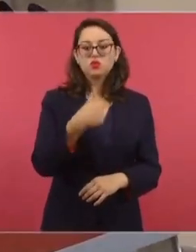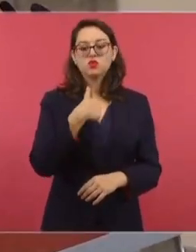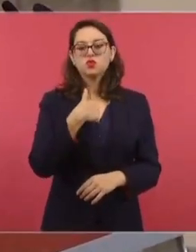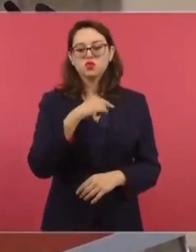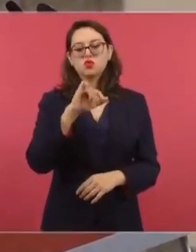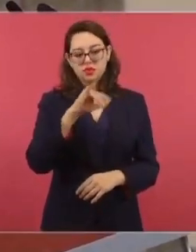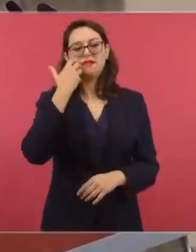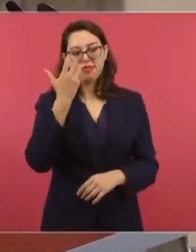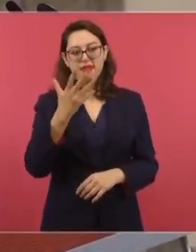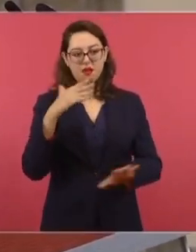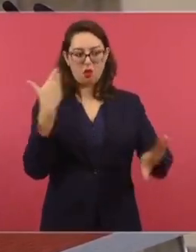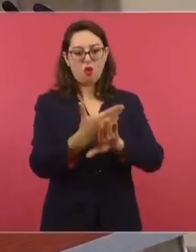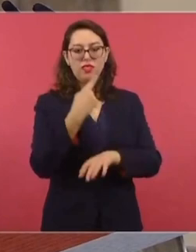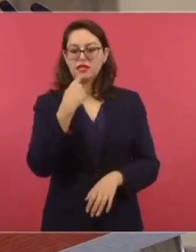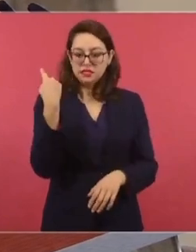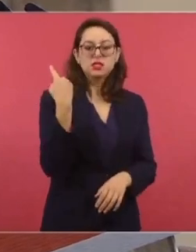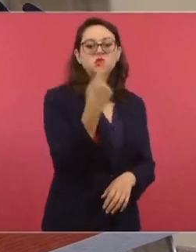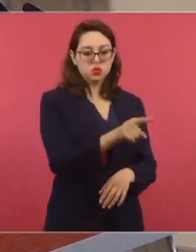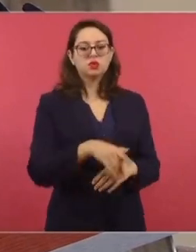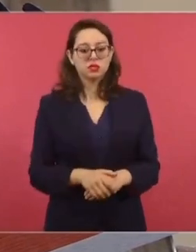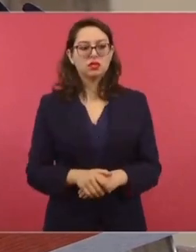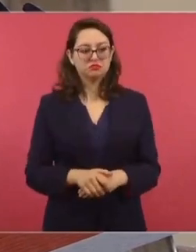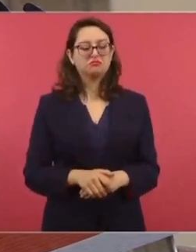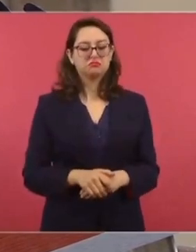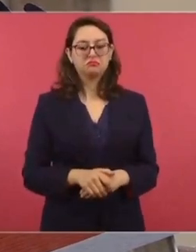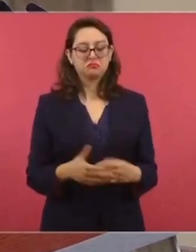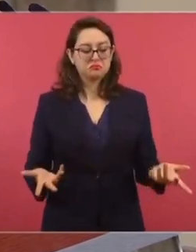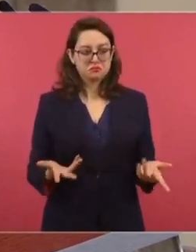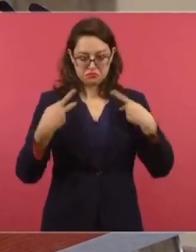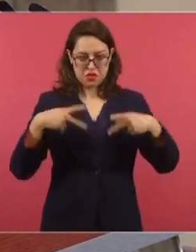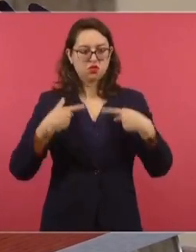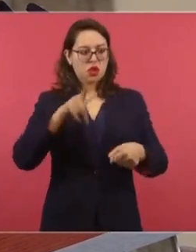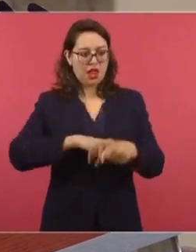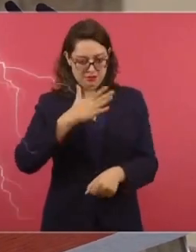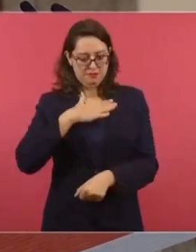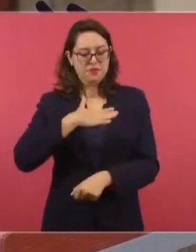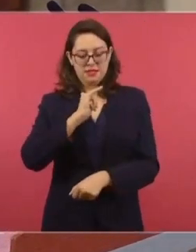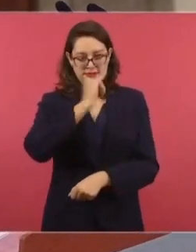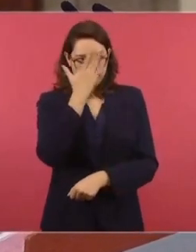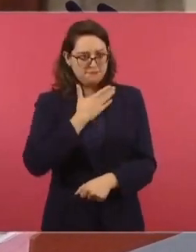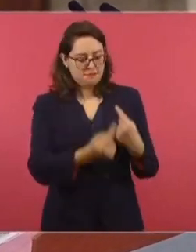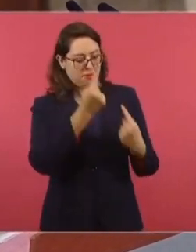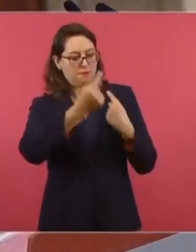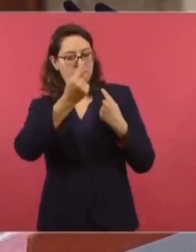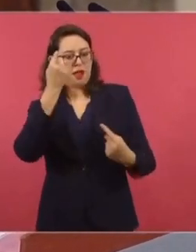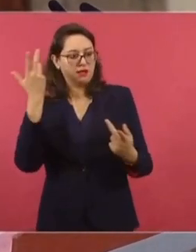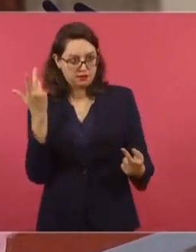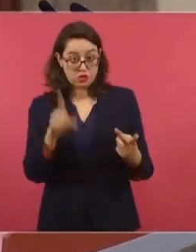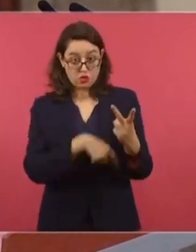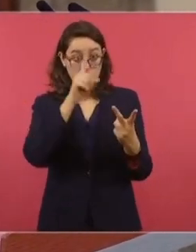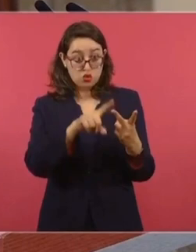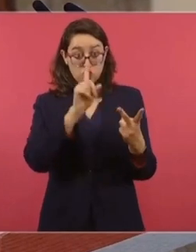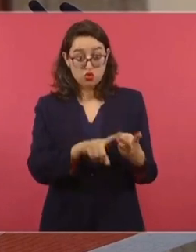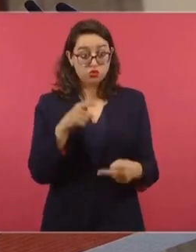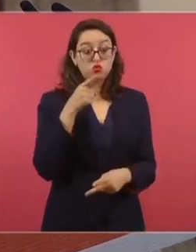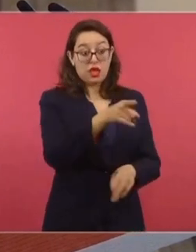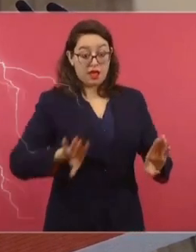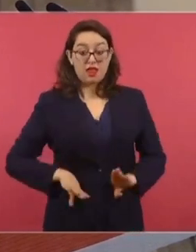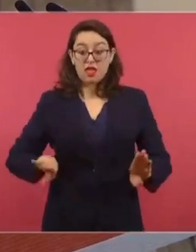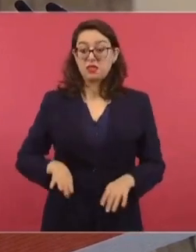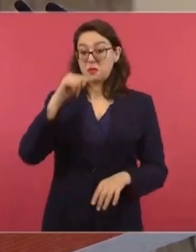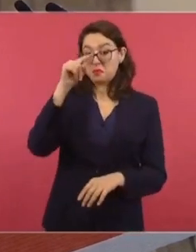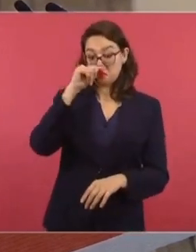muchas ganas de denunciarlo. Me canso, No solo por cuestiones personales, sino por su actuación alevosa y arrogante